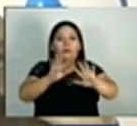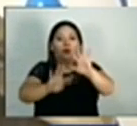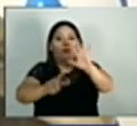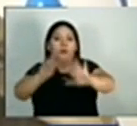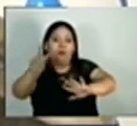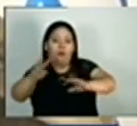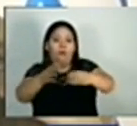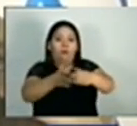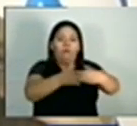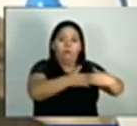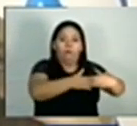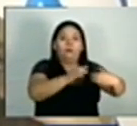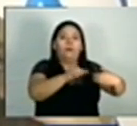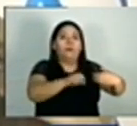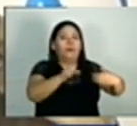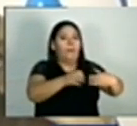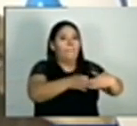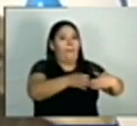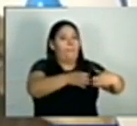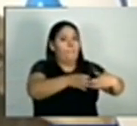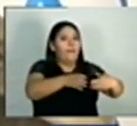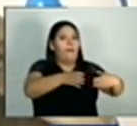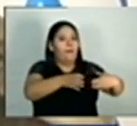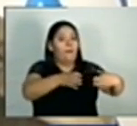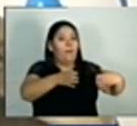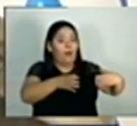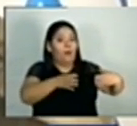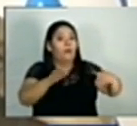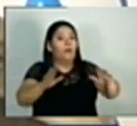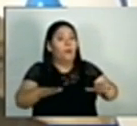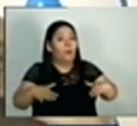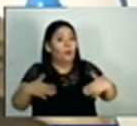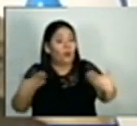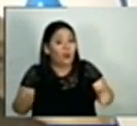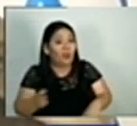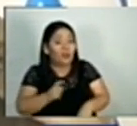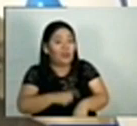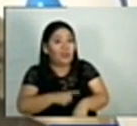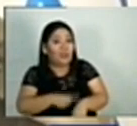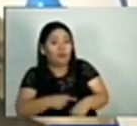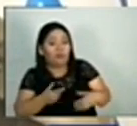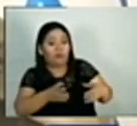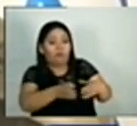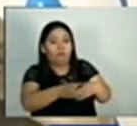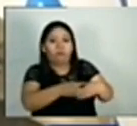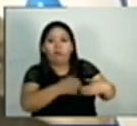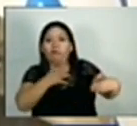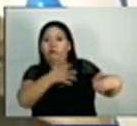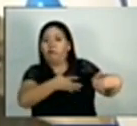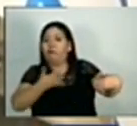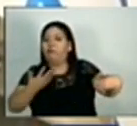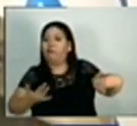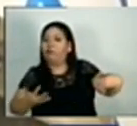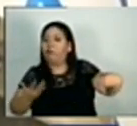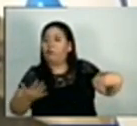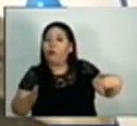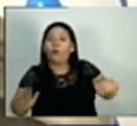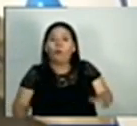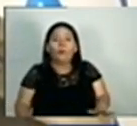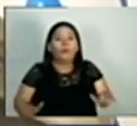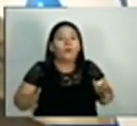rehenes, un número que ha crecido. Y esto demora, porque demora, digamos, dar el número, porque